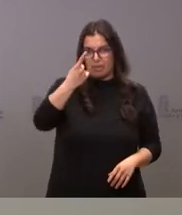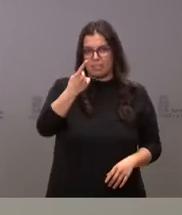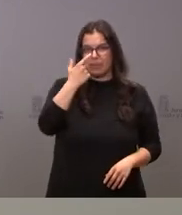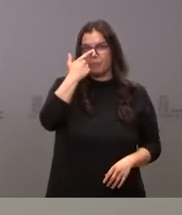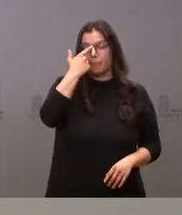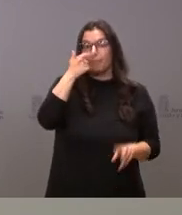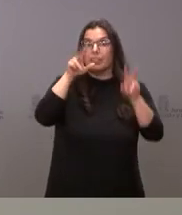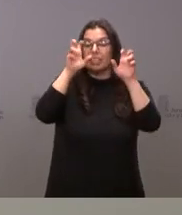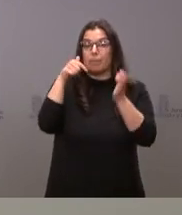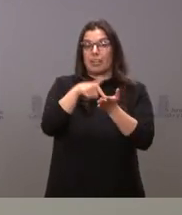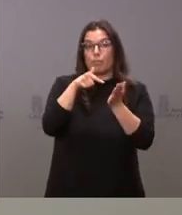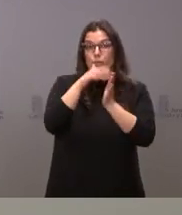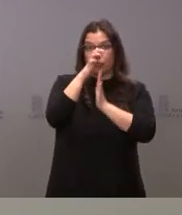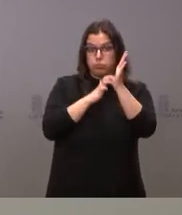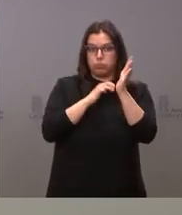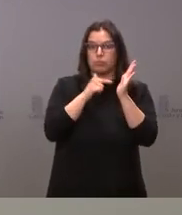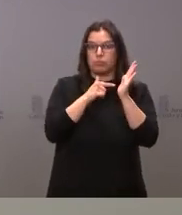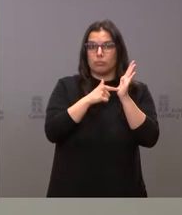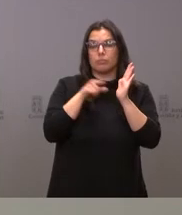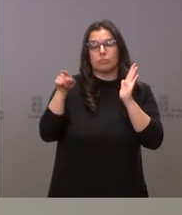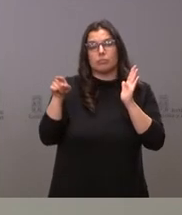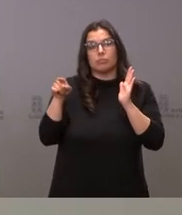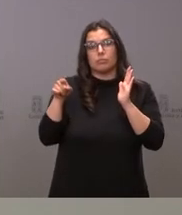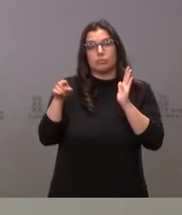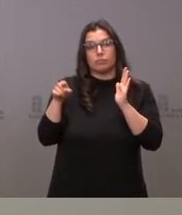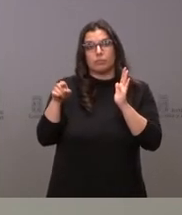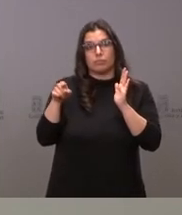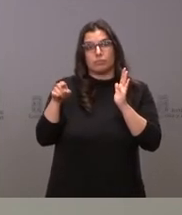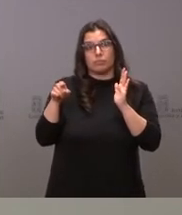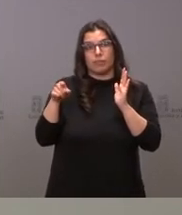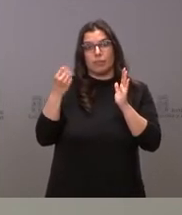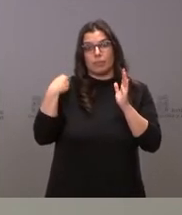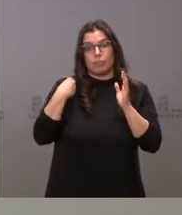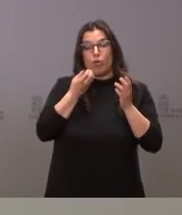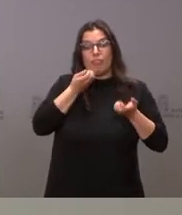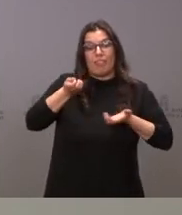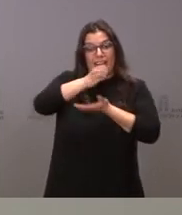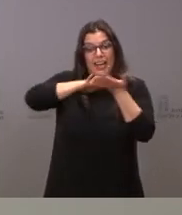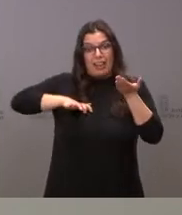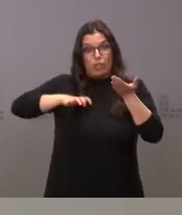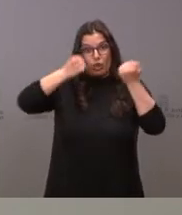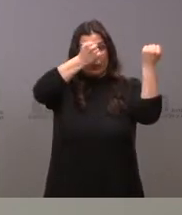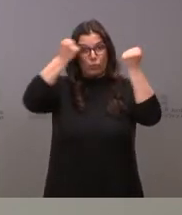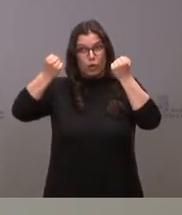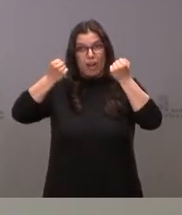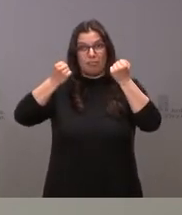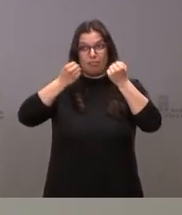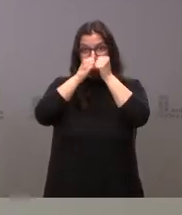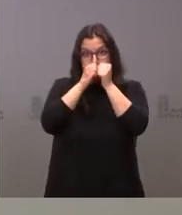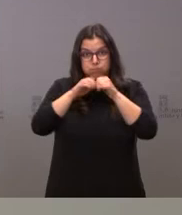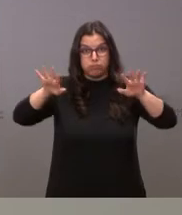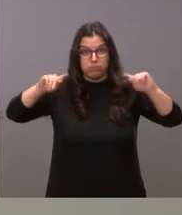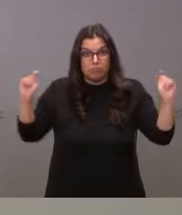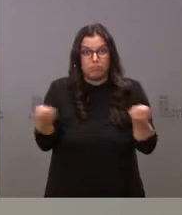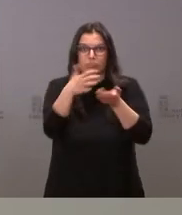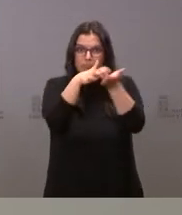bajar impuestos fue recogida en la declaración institucional que se aprobó en aquella conferencia de presidentes sin